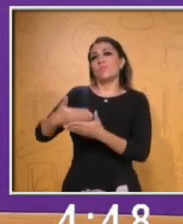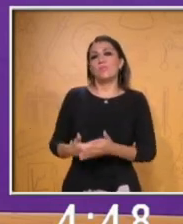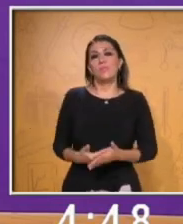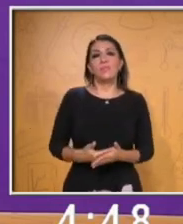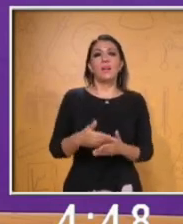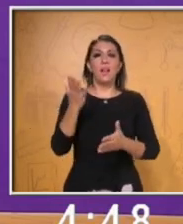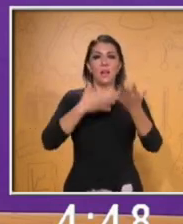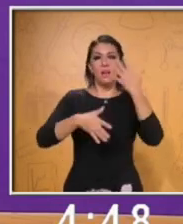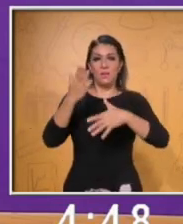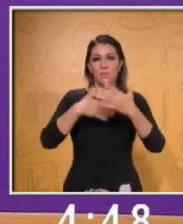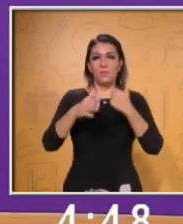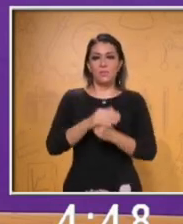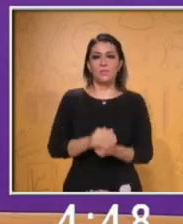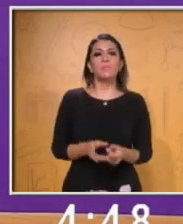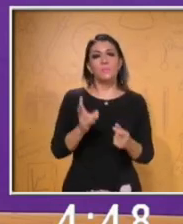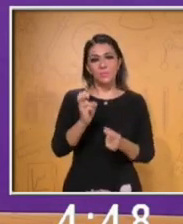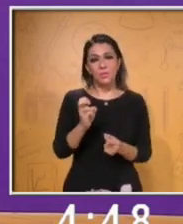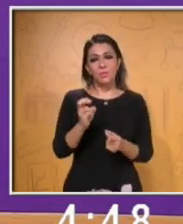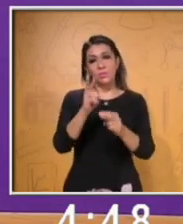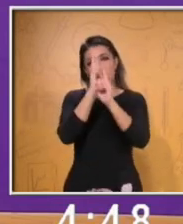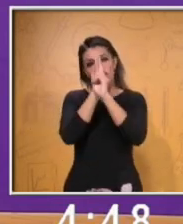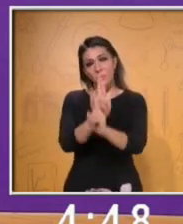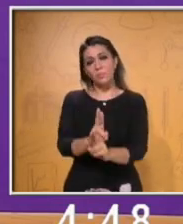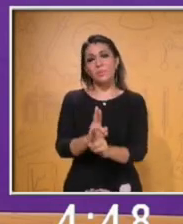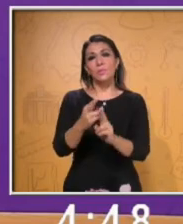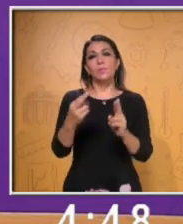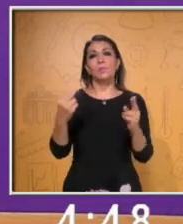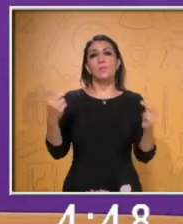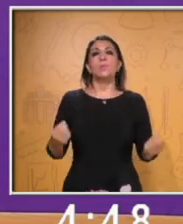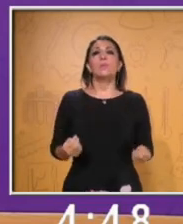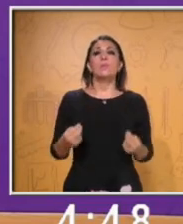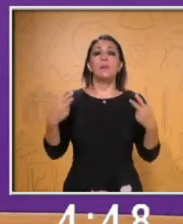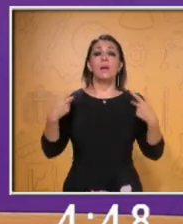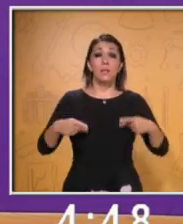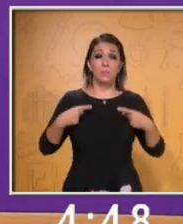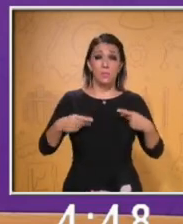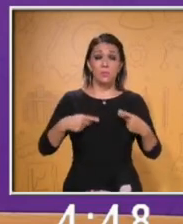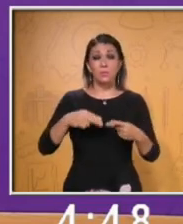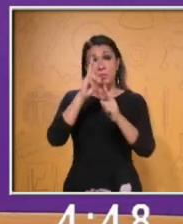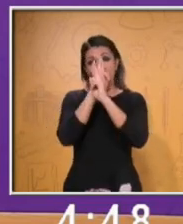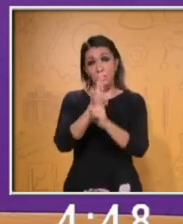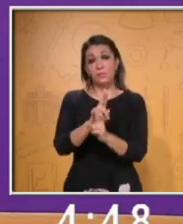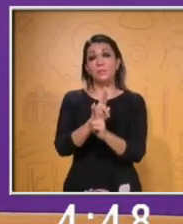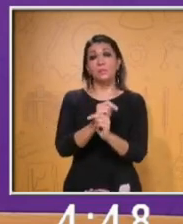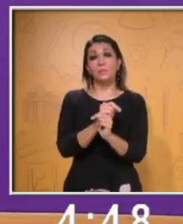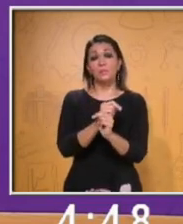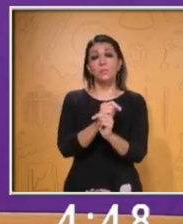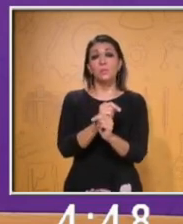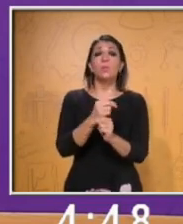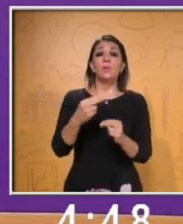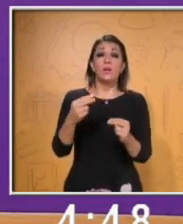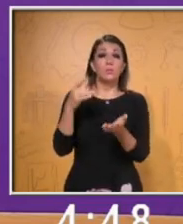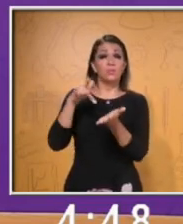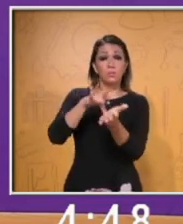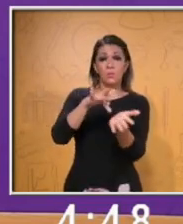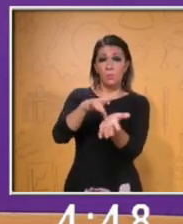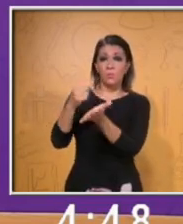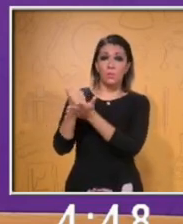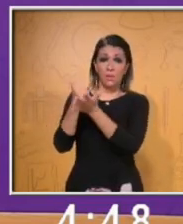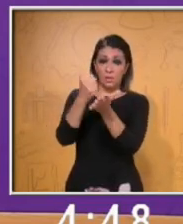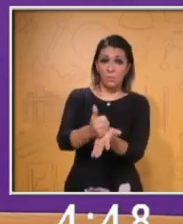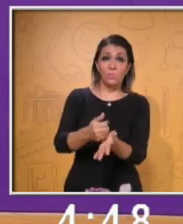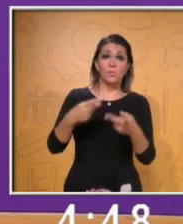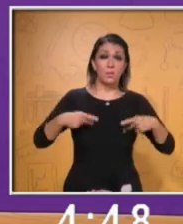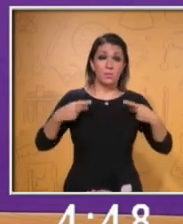toda nuestra admiración y respeto para las personas que nos apoyan a que la gente con hipoacusia o la gente sorda pueda